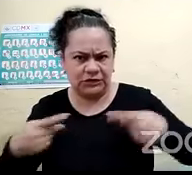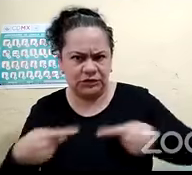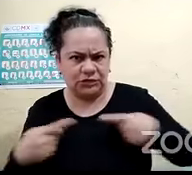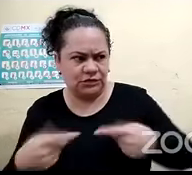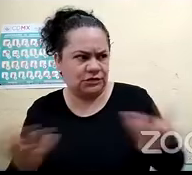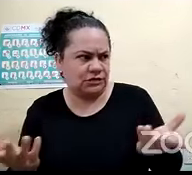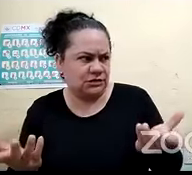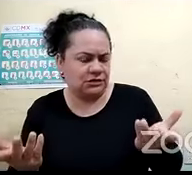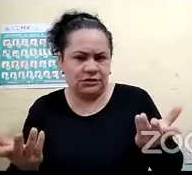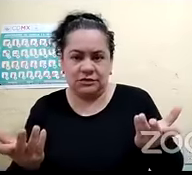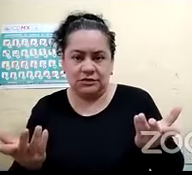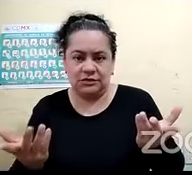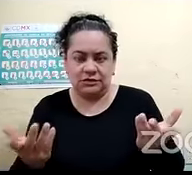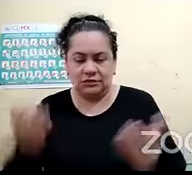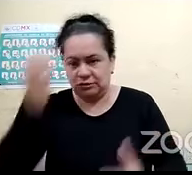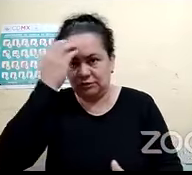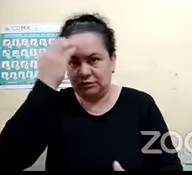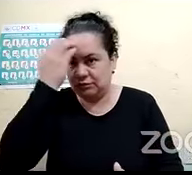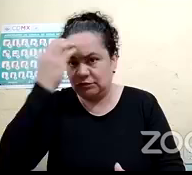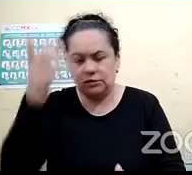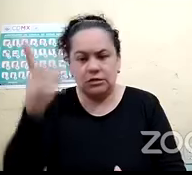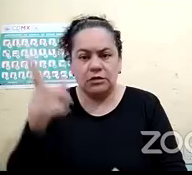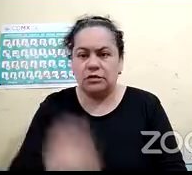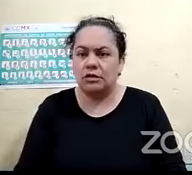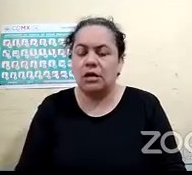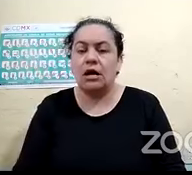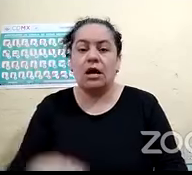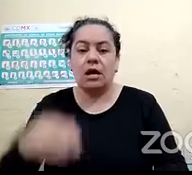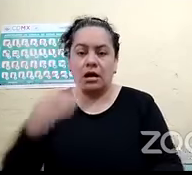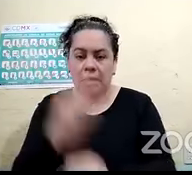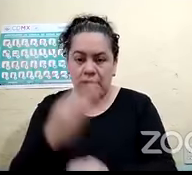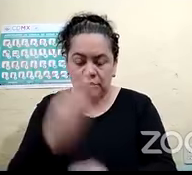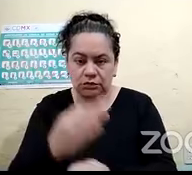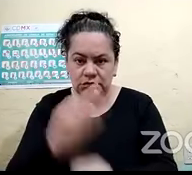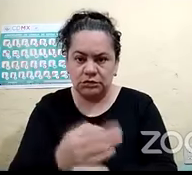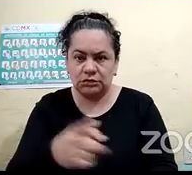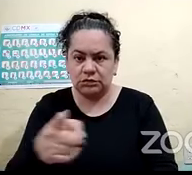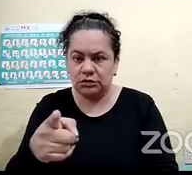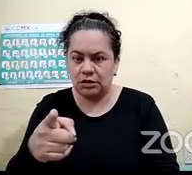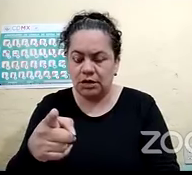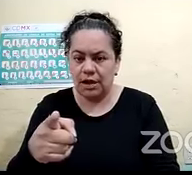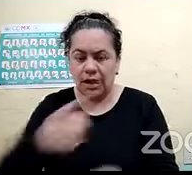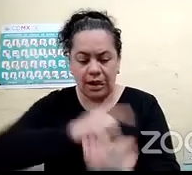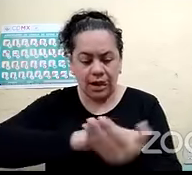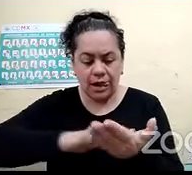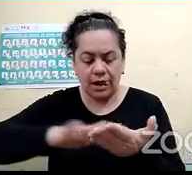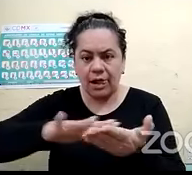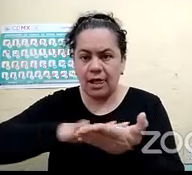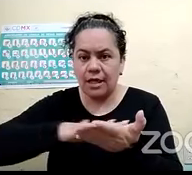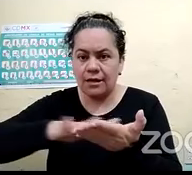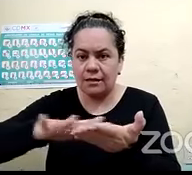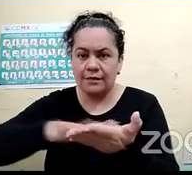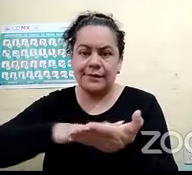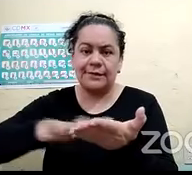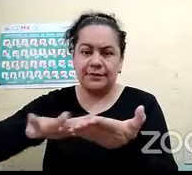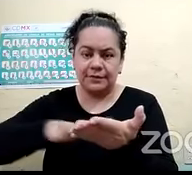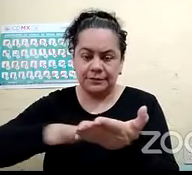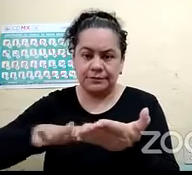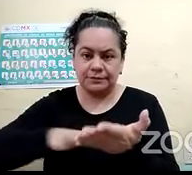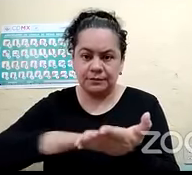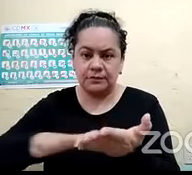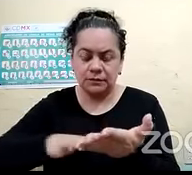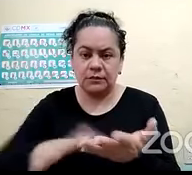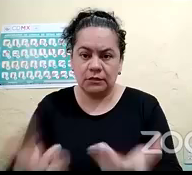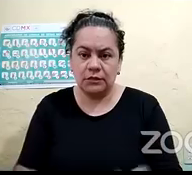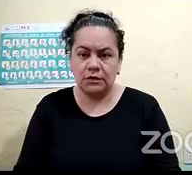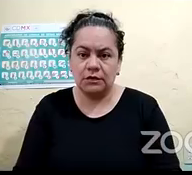sistema que se iba a perder. Sin embargo, los fabricantes de las tecnologías accesibles, pues,